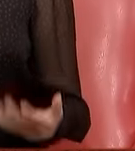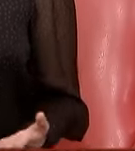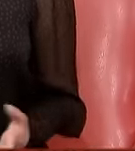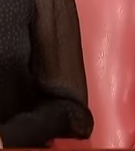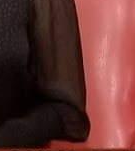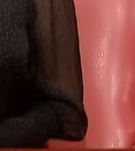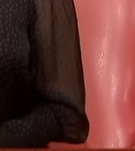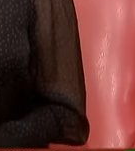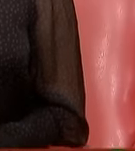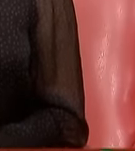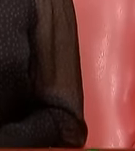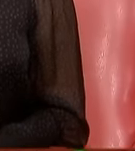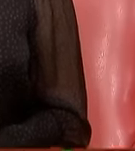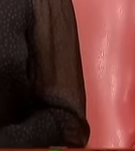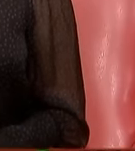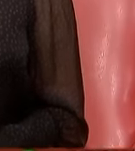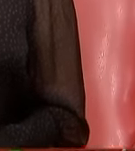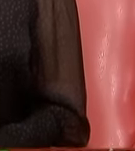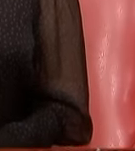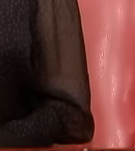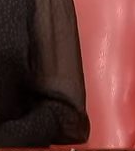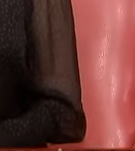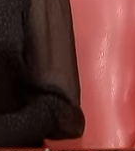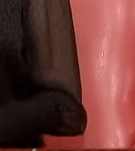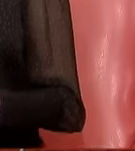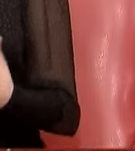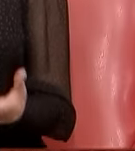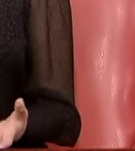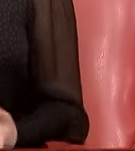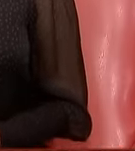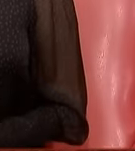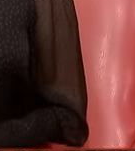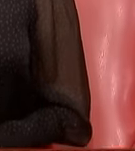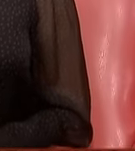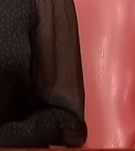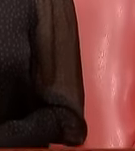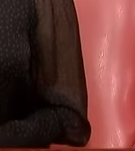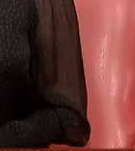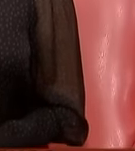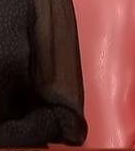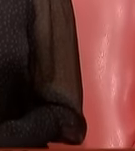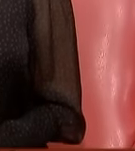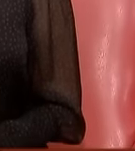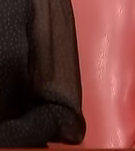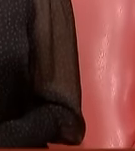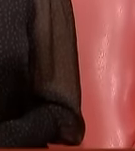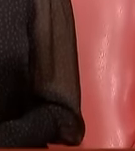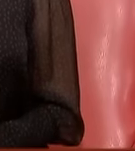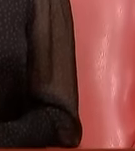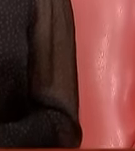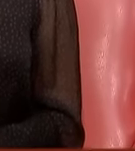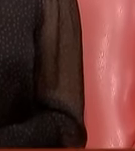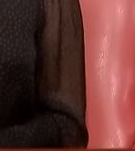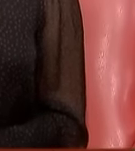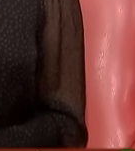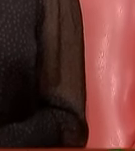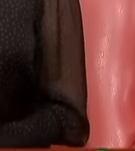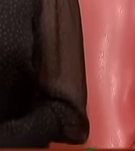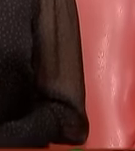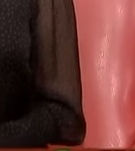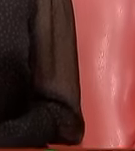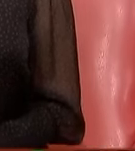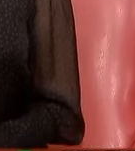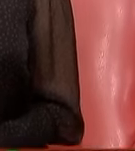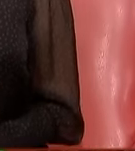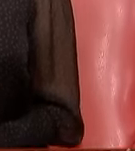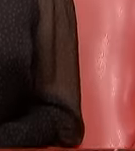no se junta la mayor audiencia sin embargo pues sí por supuesto hay más plataformas como lo dijo el vocero de la Casa Blanca ahora para ver